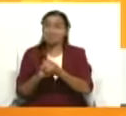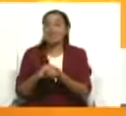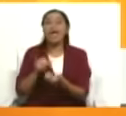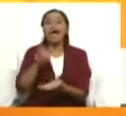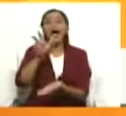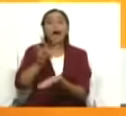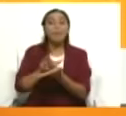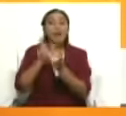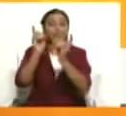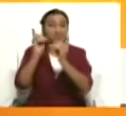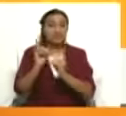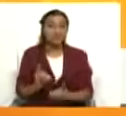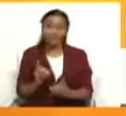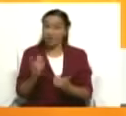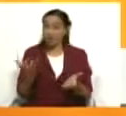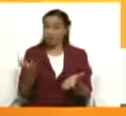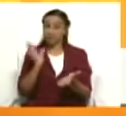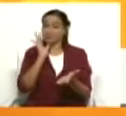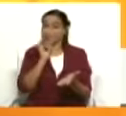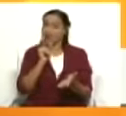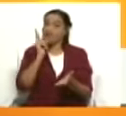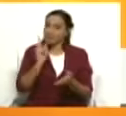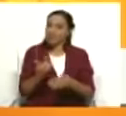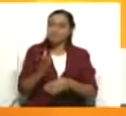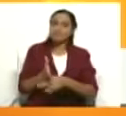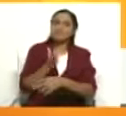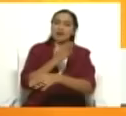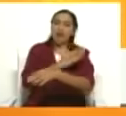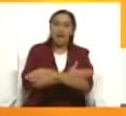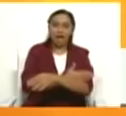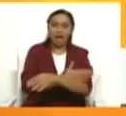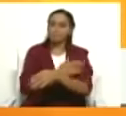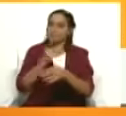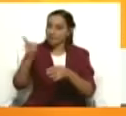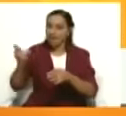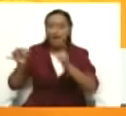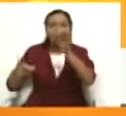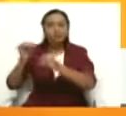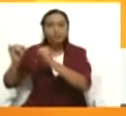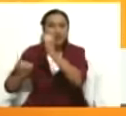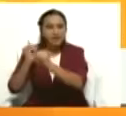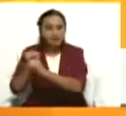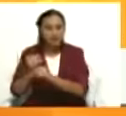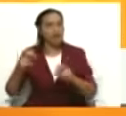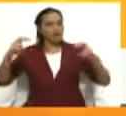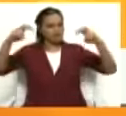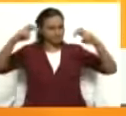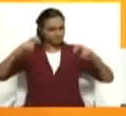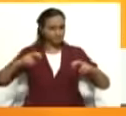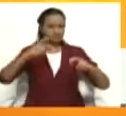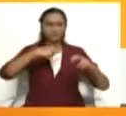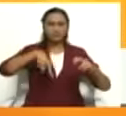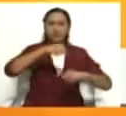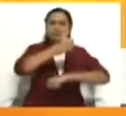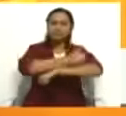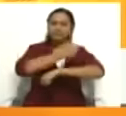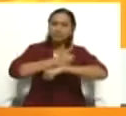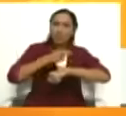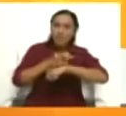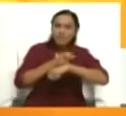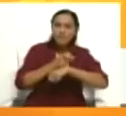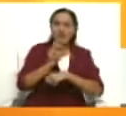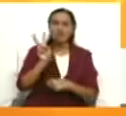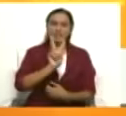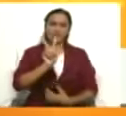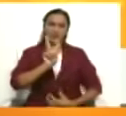ser de primera mano del Estado venezolano, sencillamente la desecharon, sencillamente la apartaron. Y hoy quedó demostrado porque la misma sala